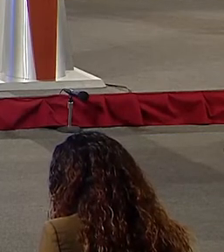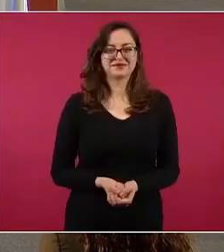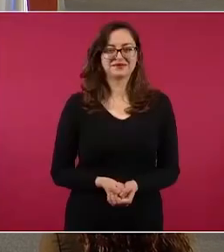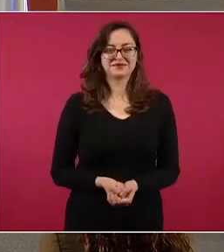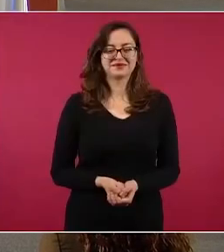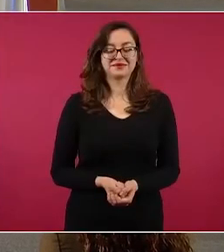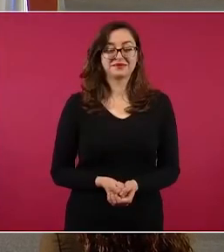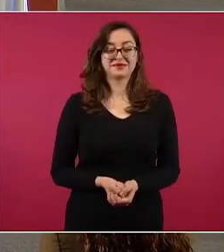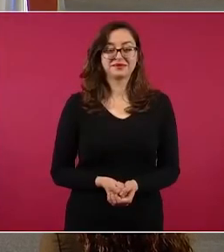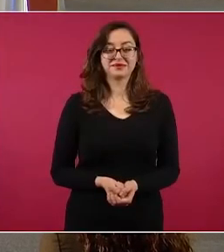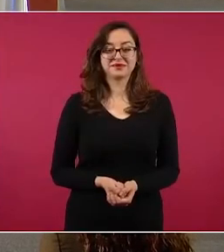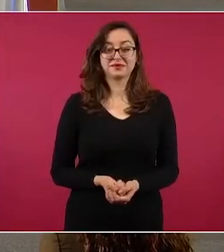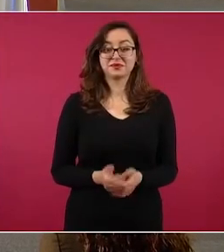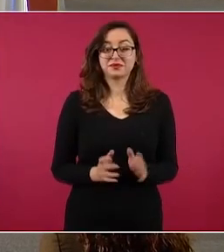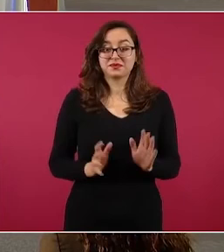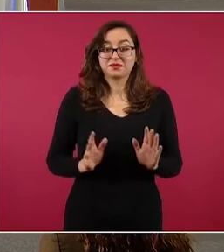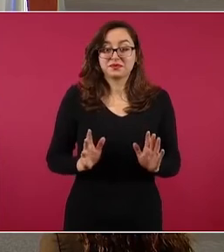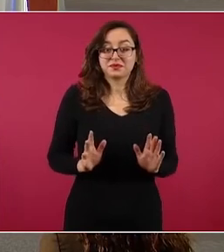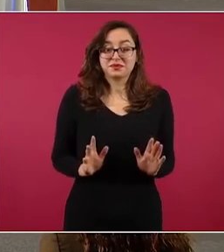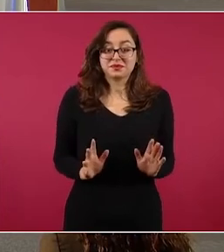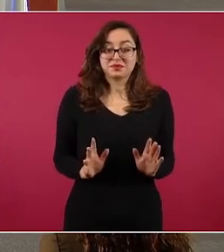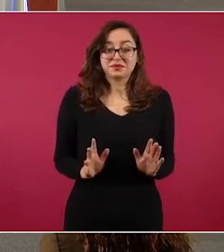algunos de ustedes dieron información.